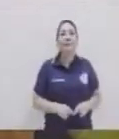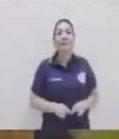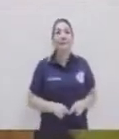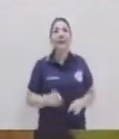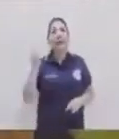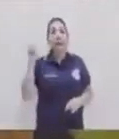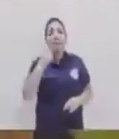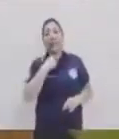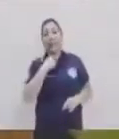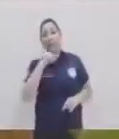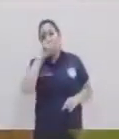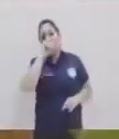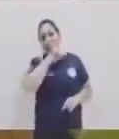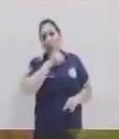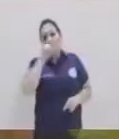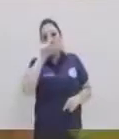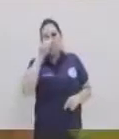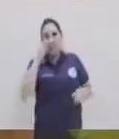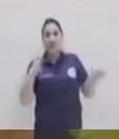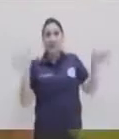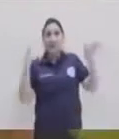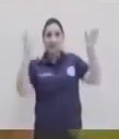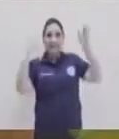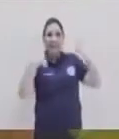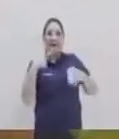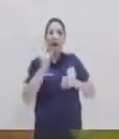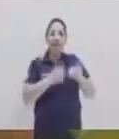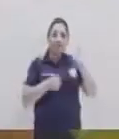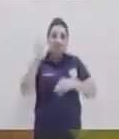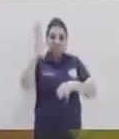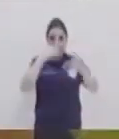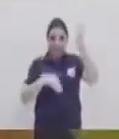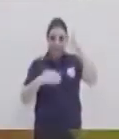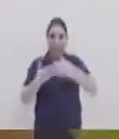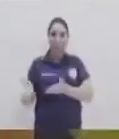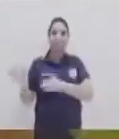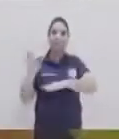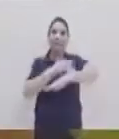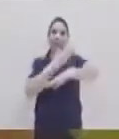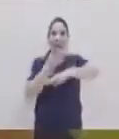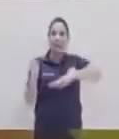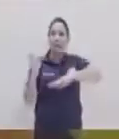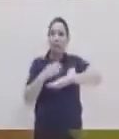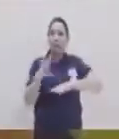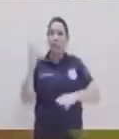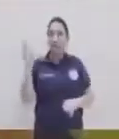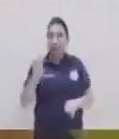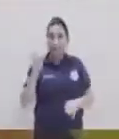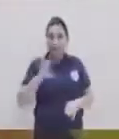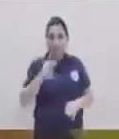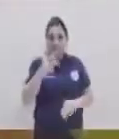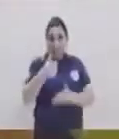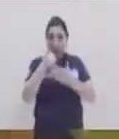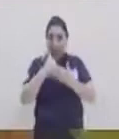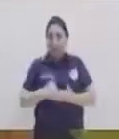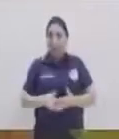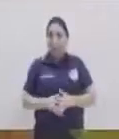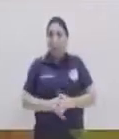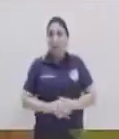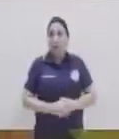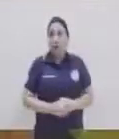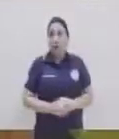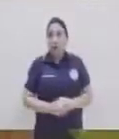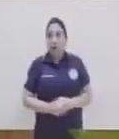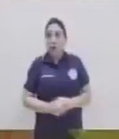Entonces, me encanta esta pieza, fue una de las primeras que aprendí de música académica en Guatemala. Entonces, necesitaría tu ayuda